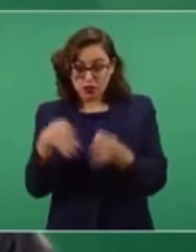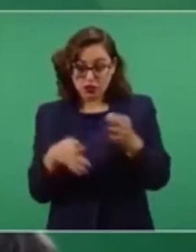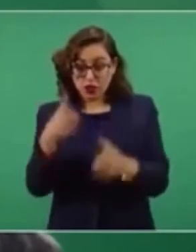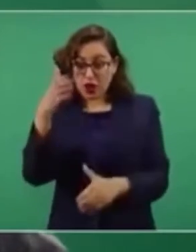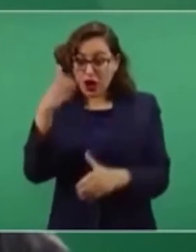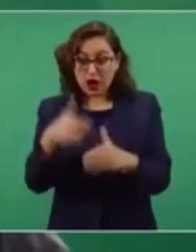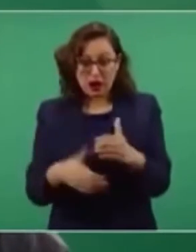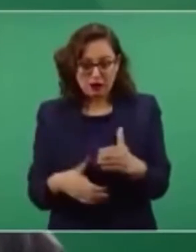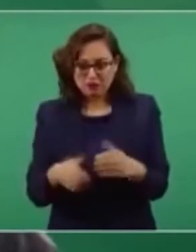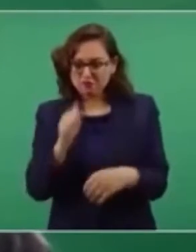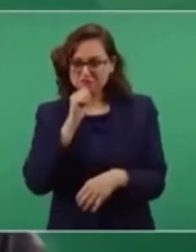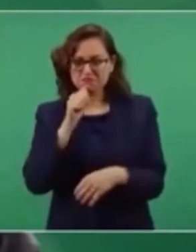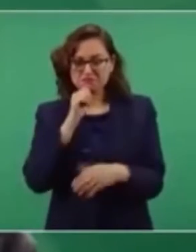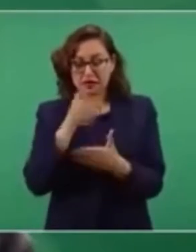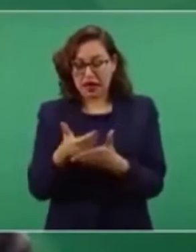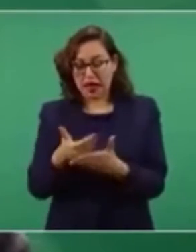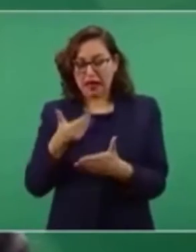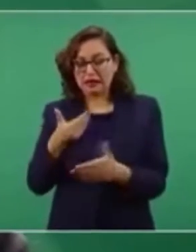administrativo,